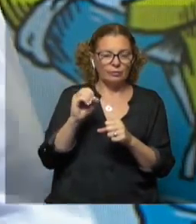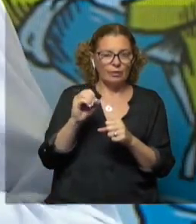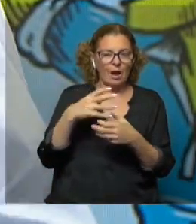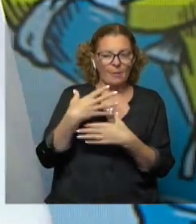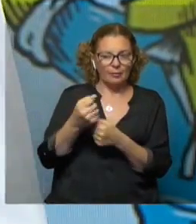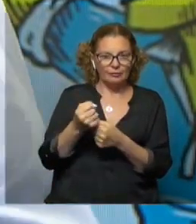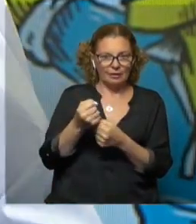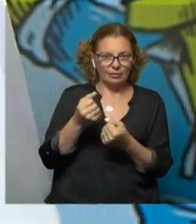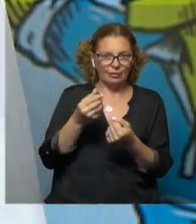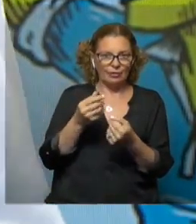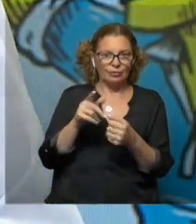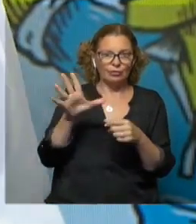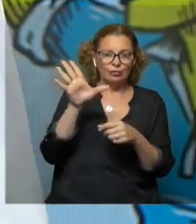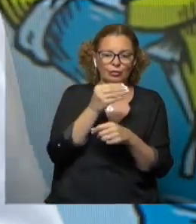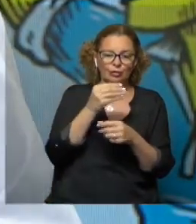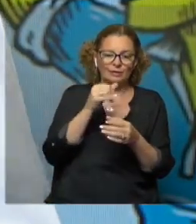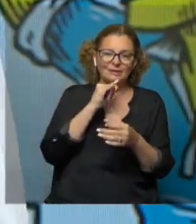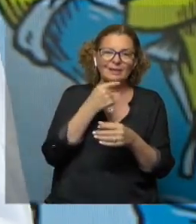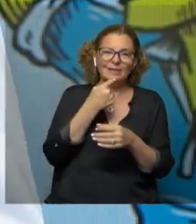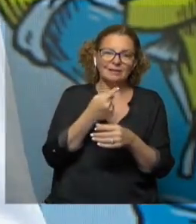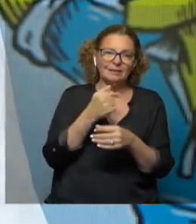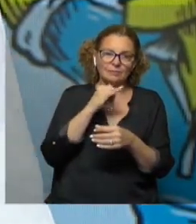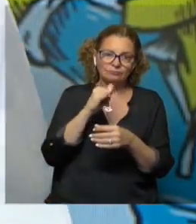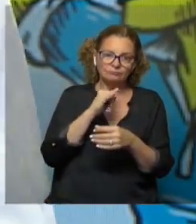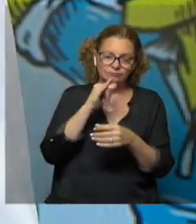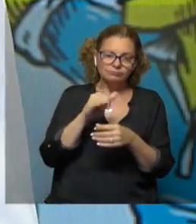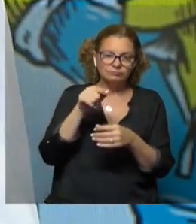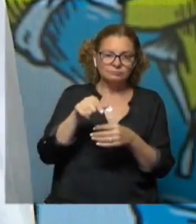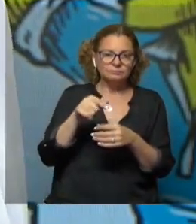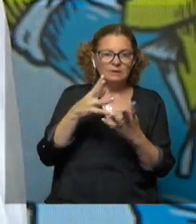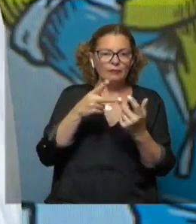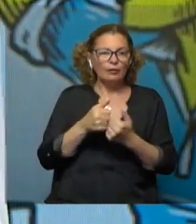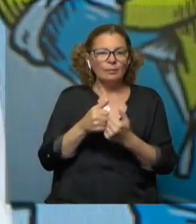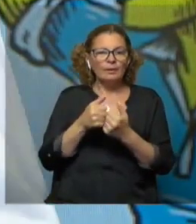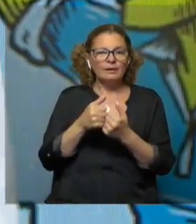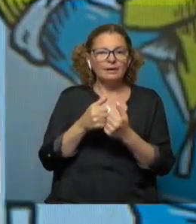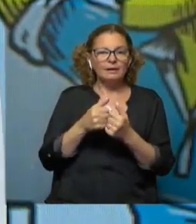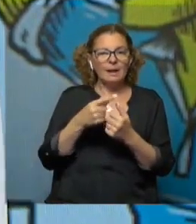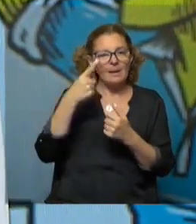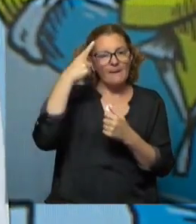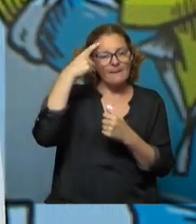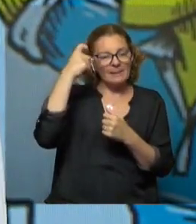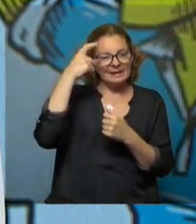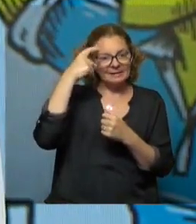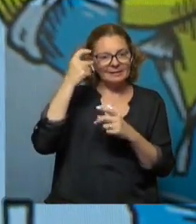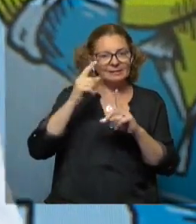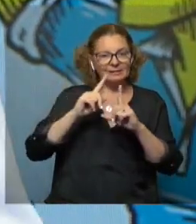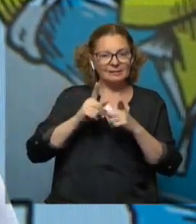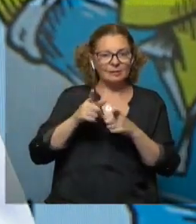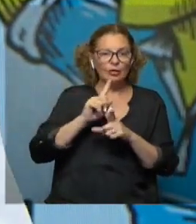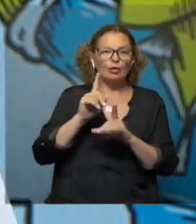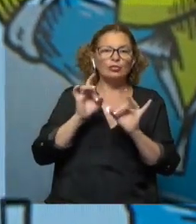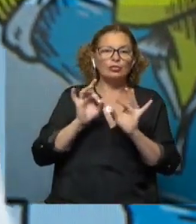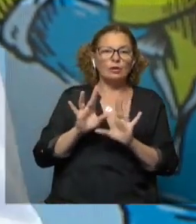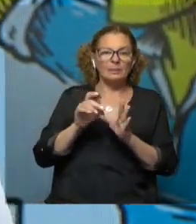apoyando todo lo que se está diciendo, de manera que la experiencia sea no solo